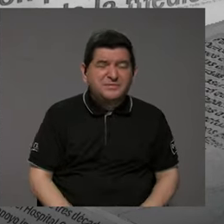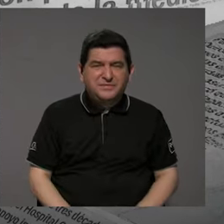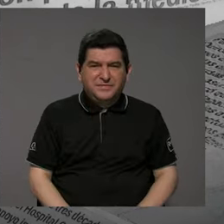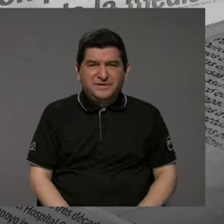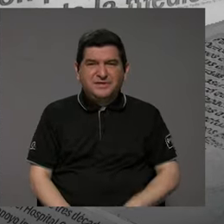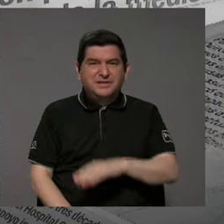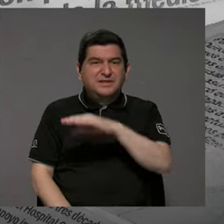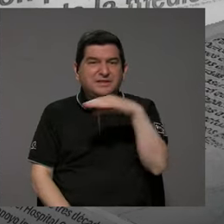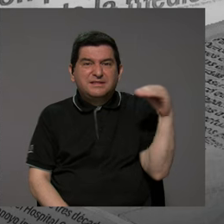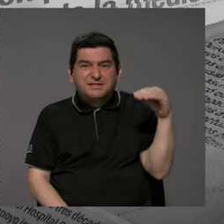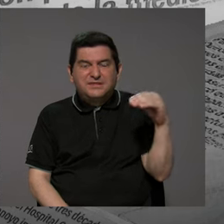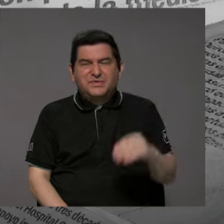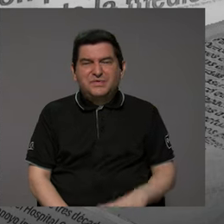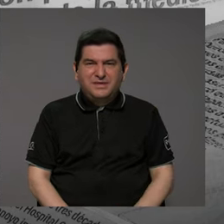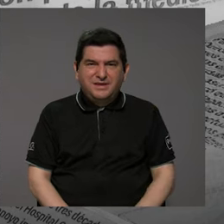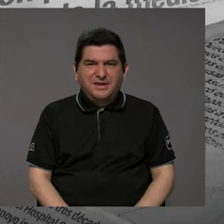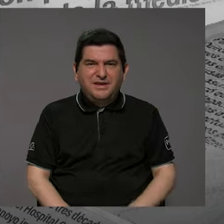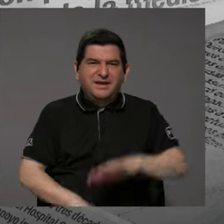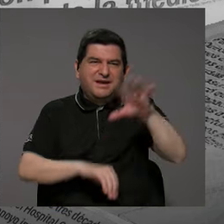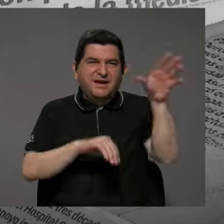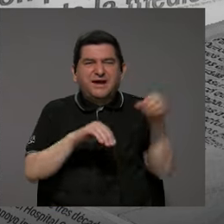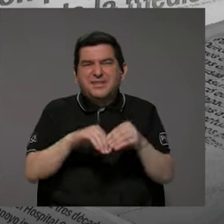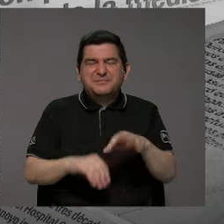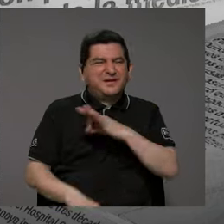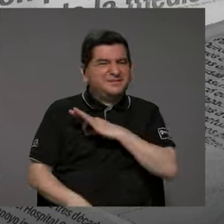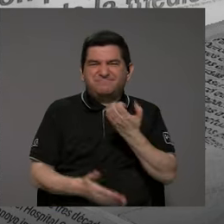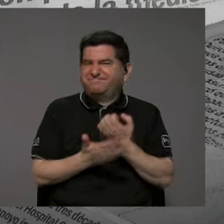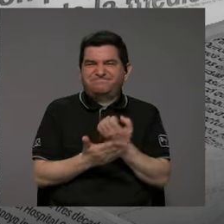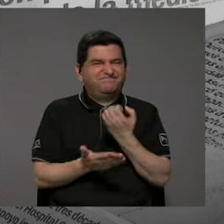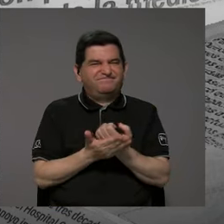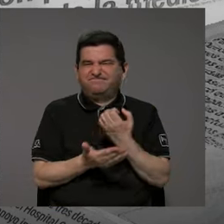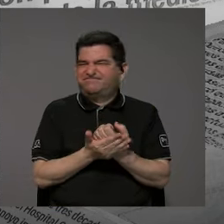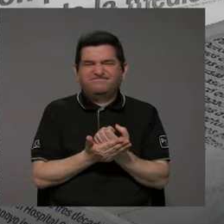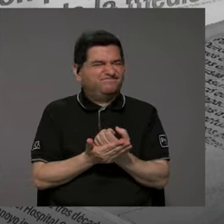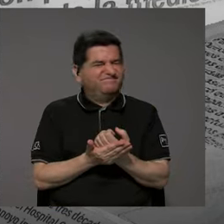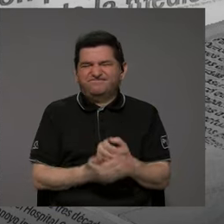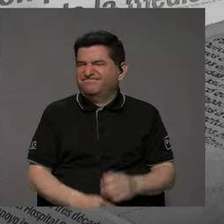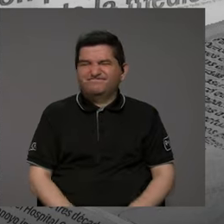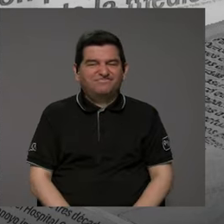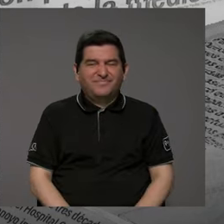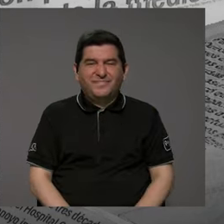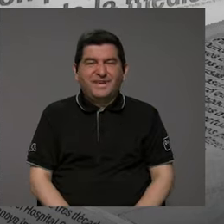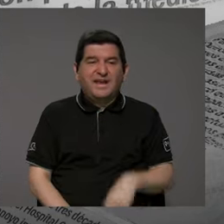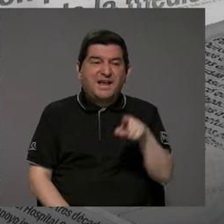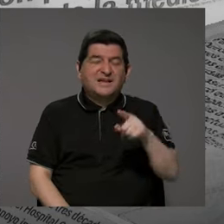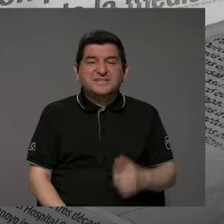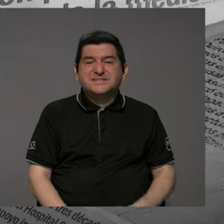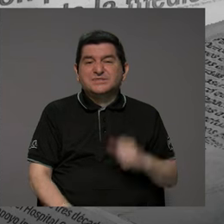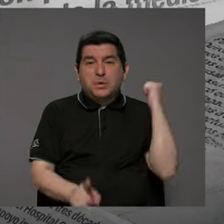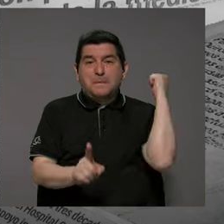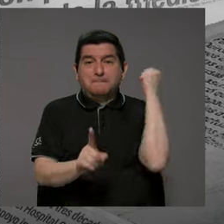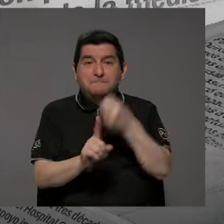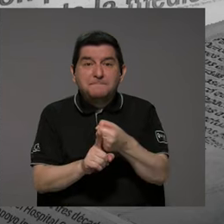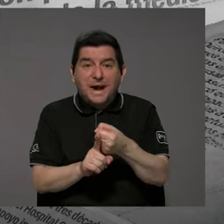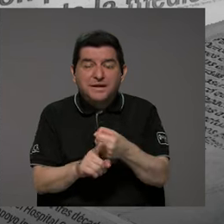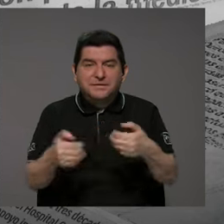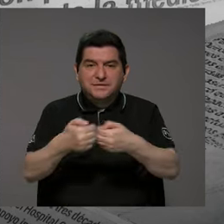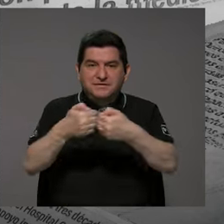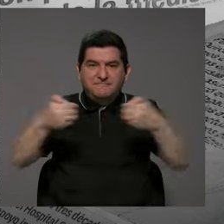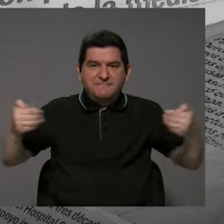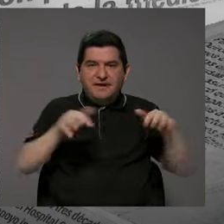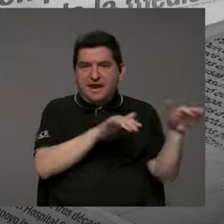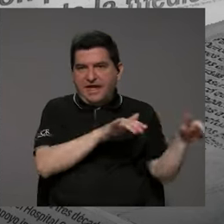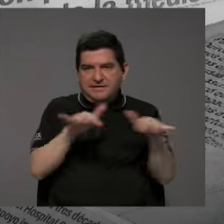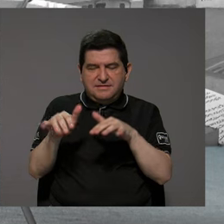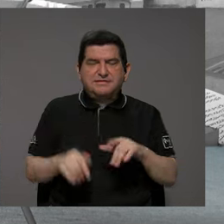que además no les es tan rentable, y entonces lo que tienes es que esto impacta finalmente la brecha digital